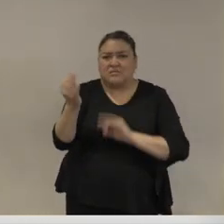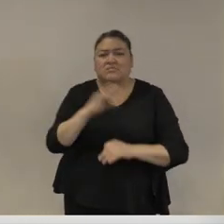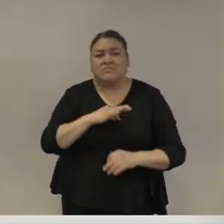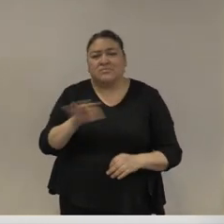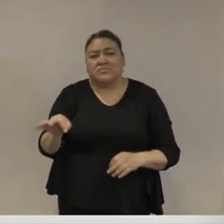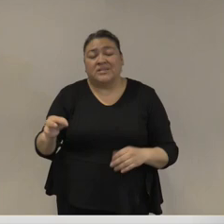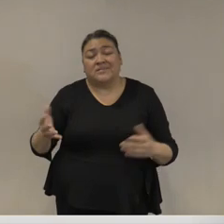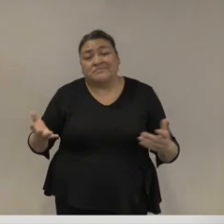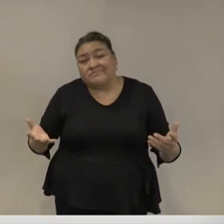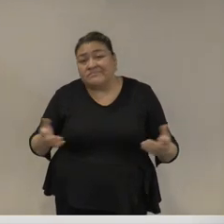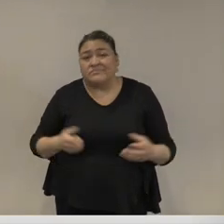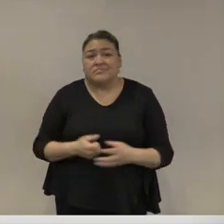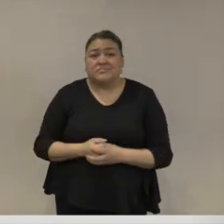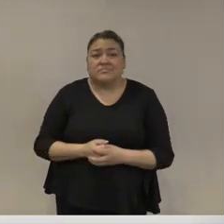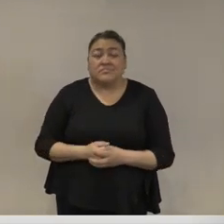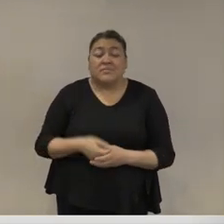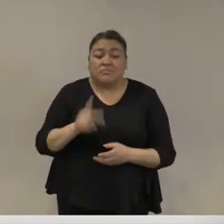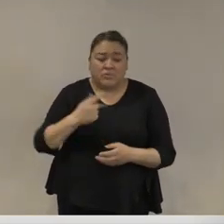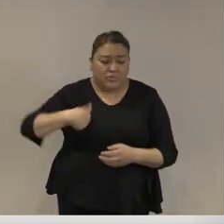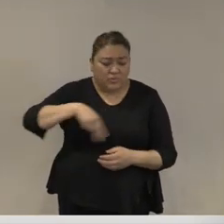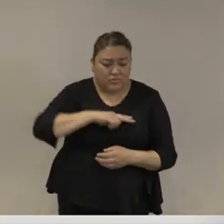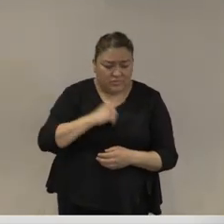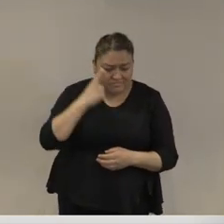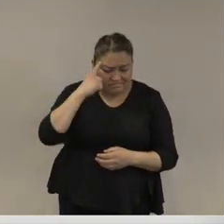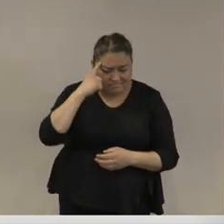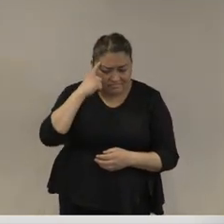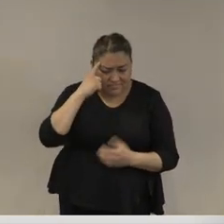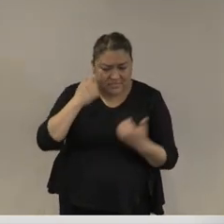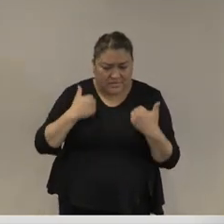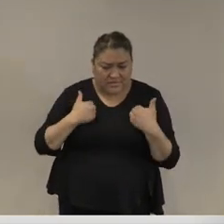caer en la cuenta que tenemos que